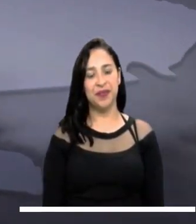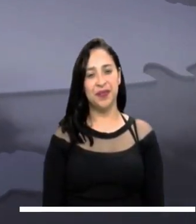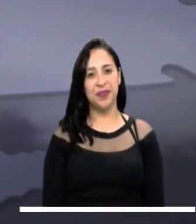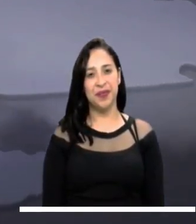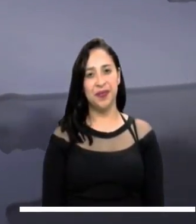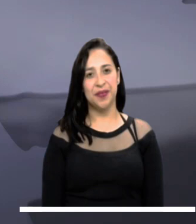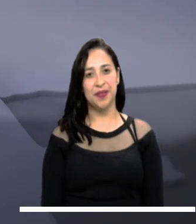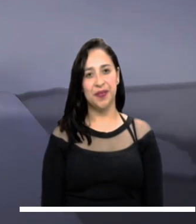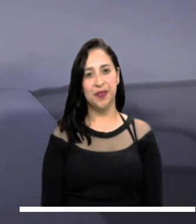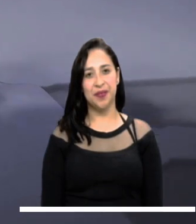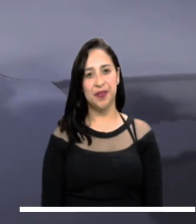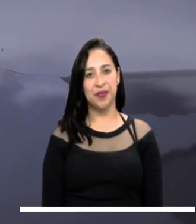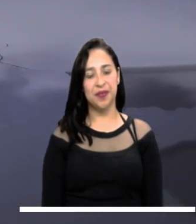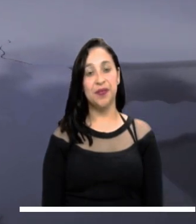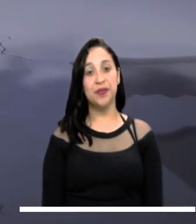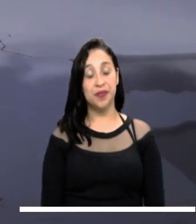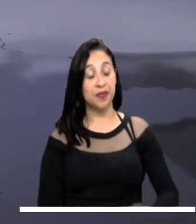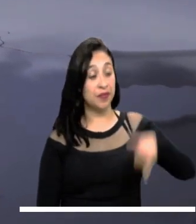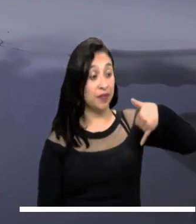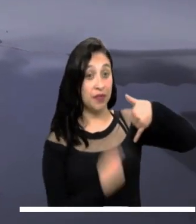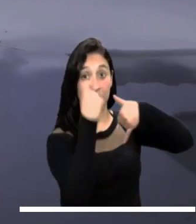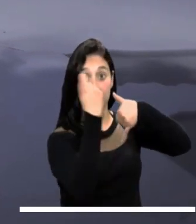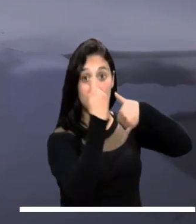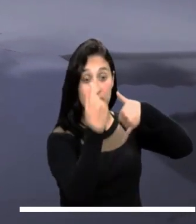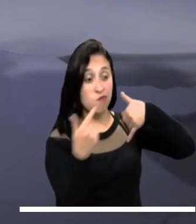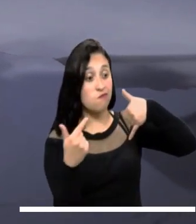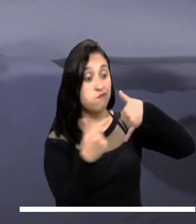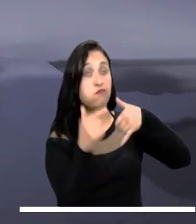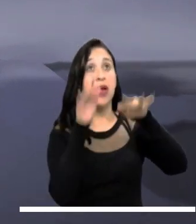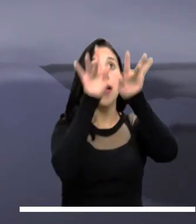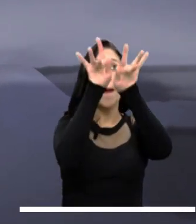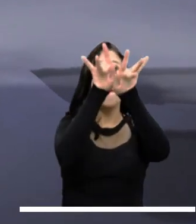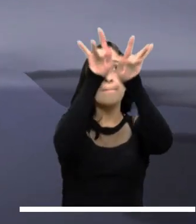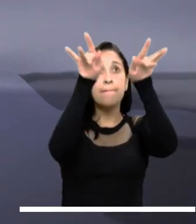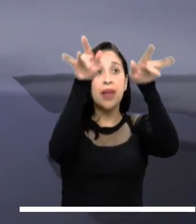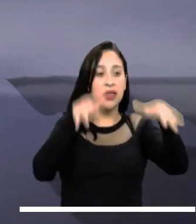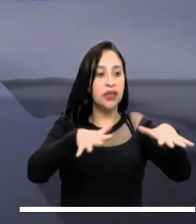La orinogía se calcula un cielo abierto y no se esperan lluvias en la zona.